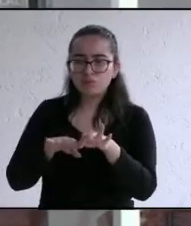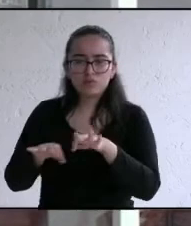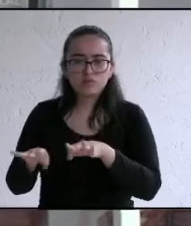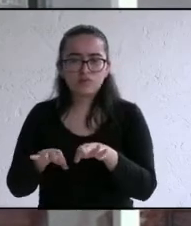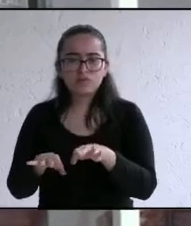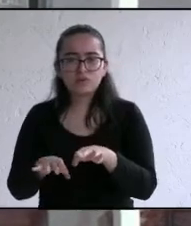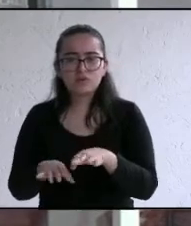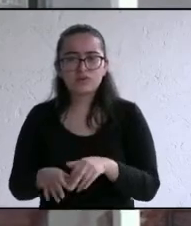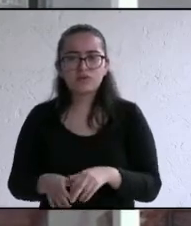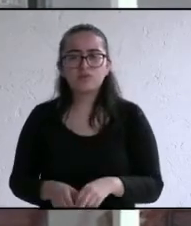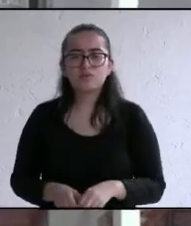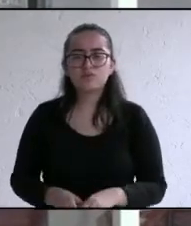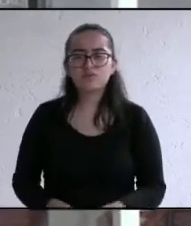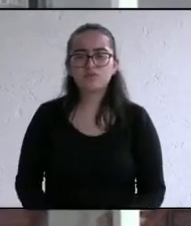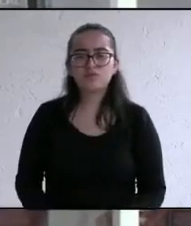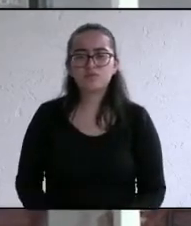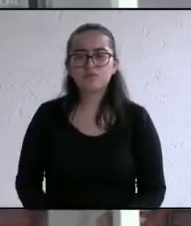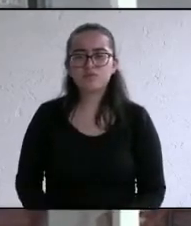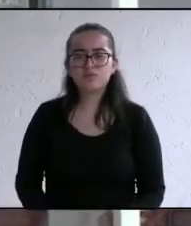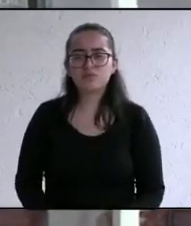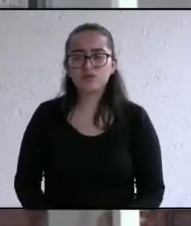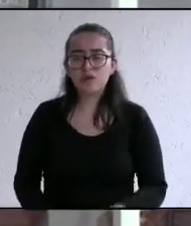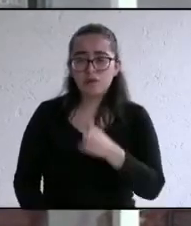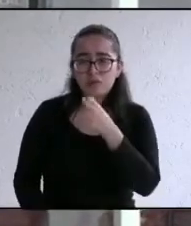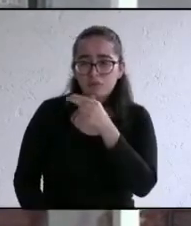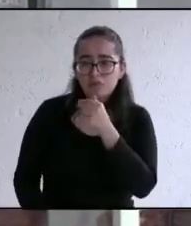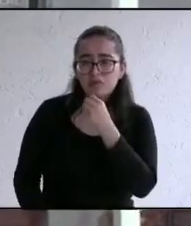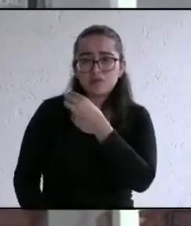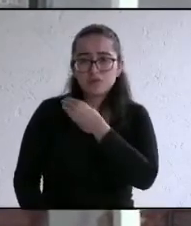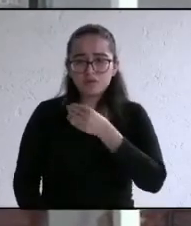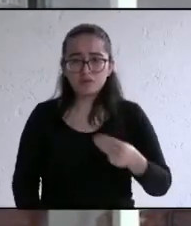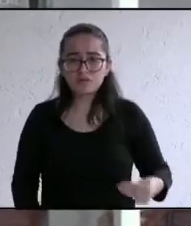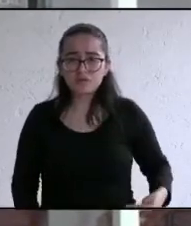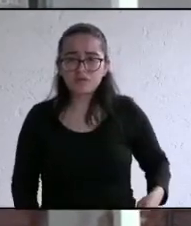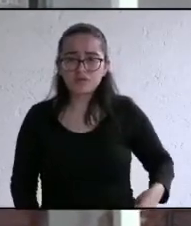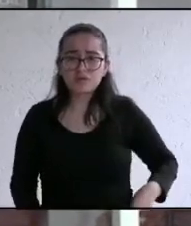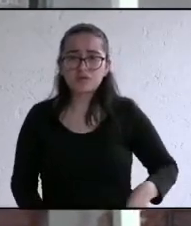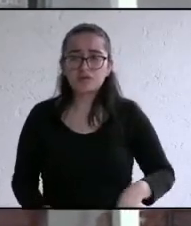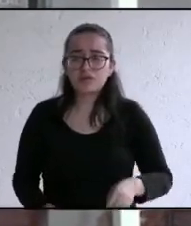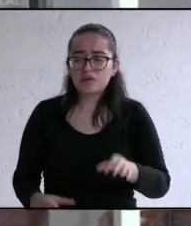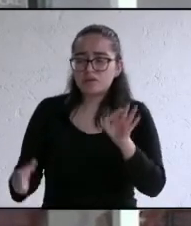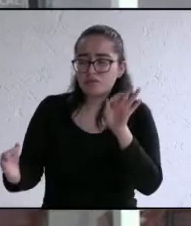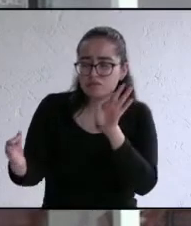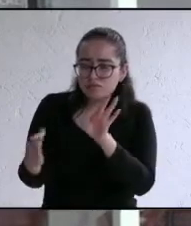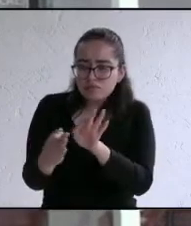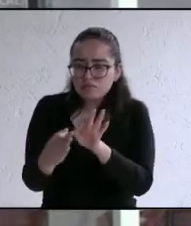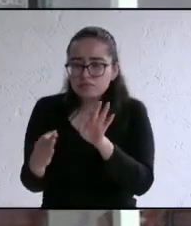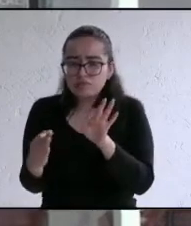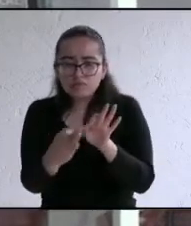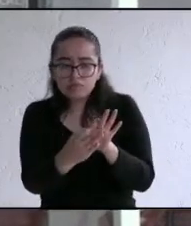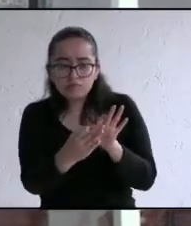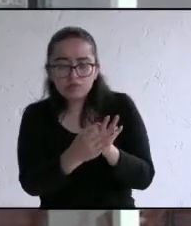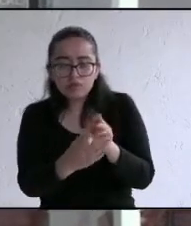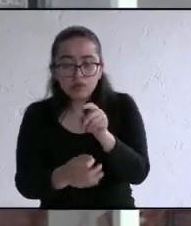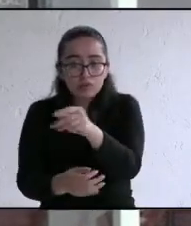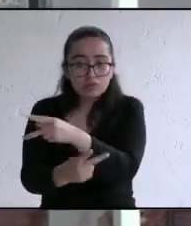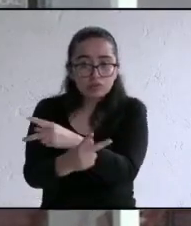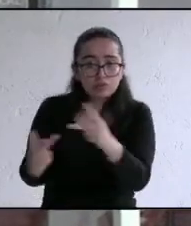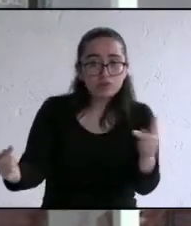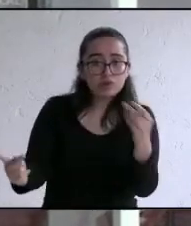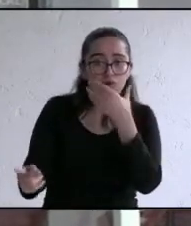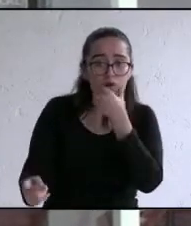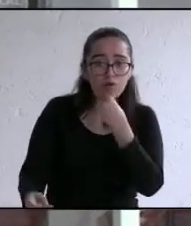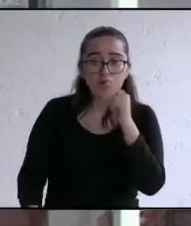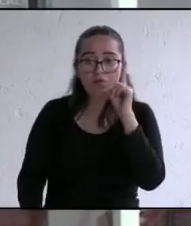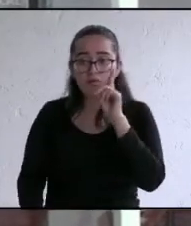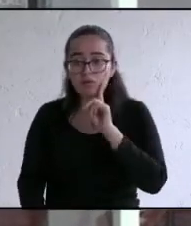tomando en cuenta que la policía municipal es quien tiene el acercamiento e interacción con la población que además de